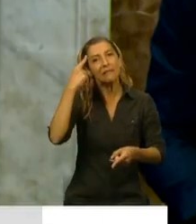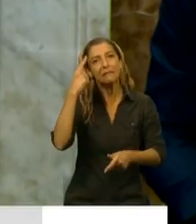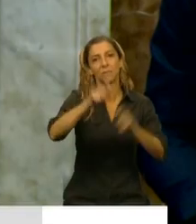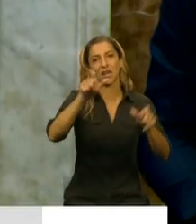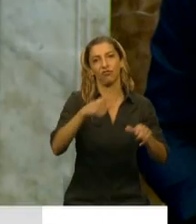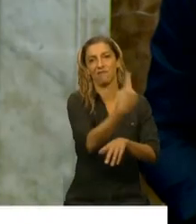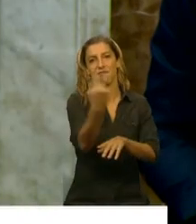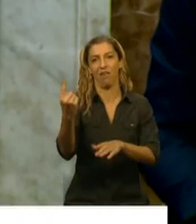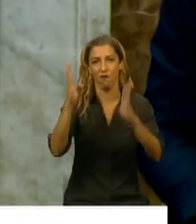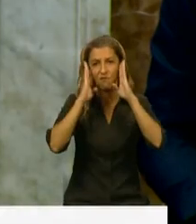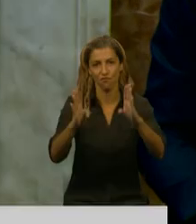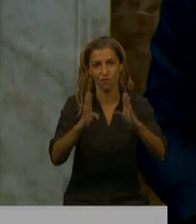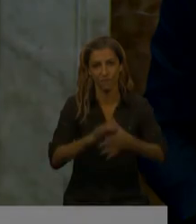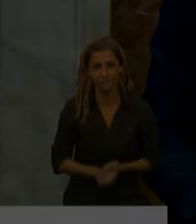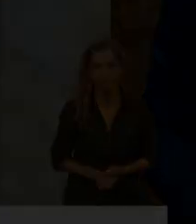Gracias, diputada Zapaga.